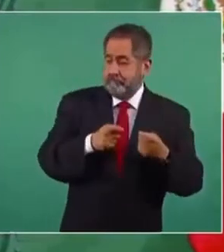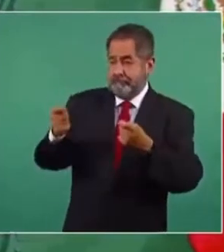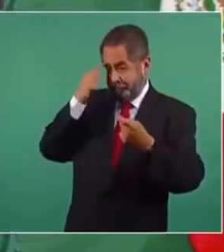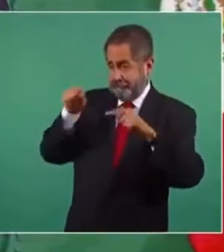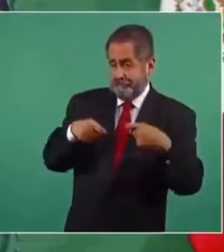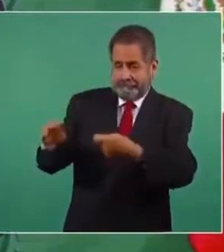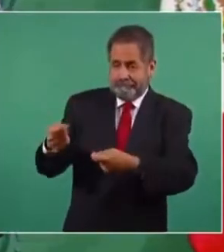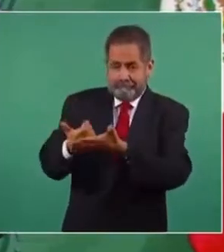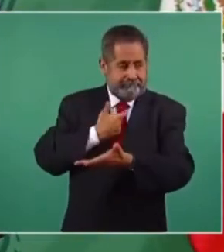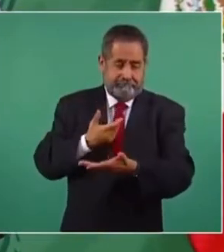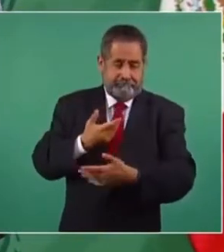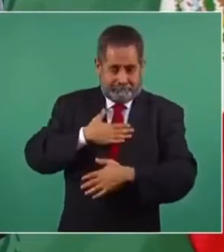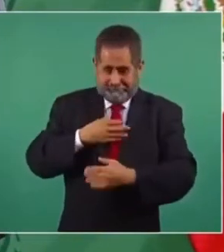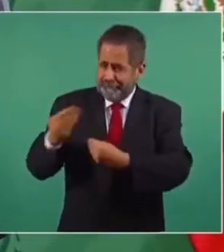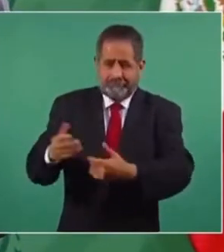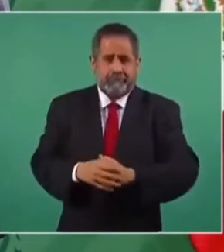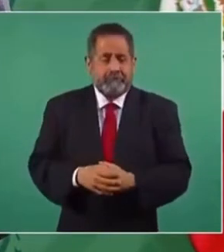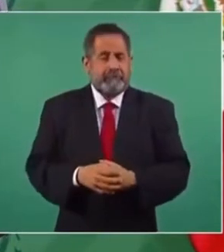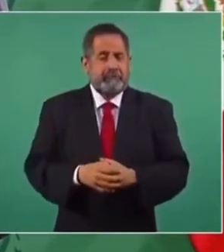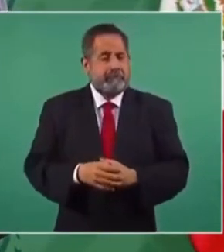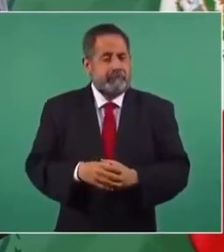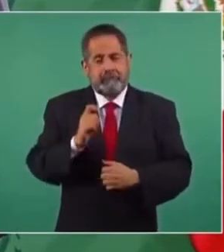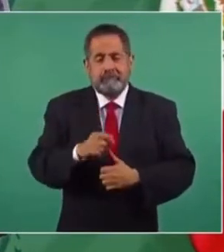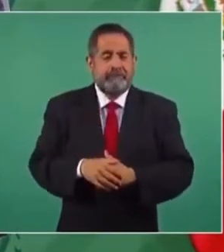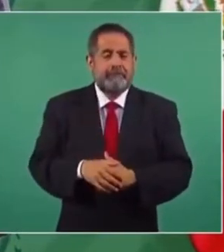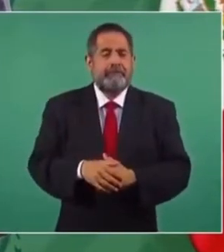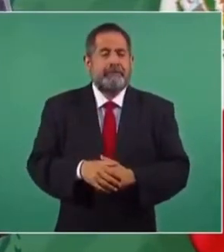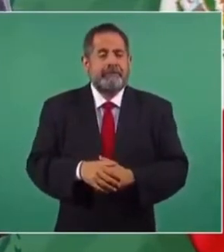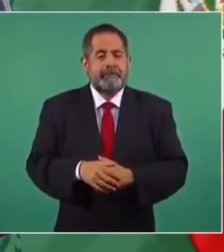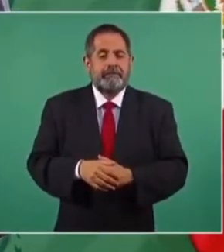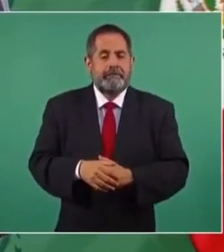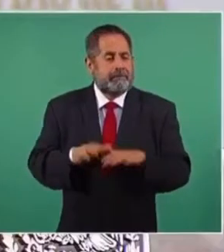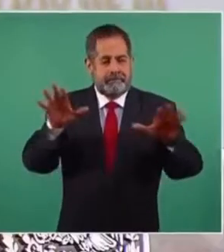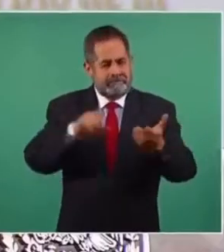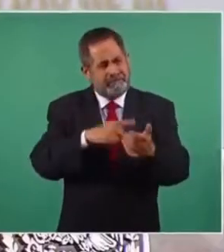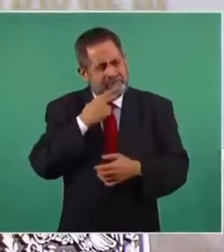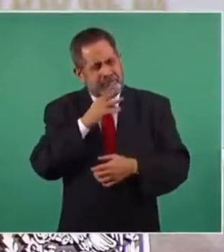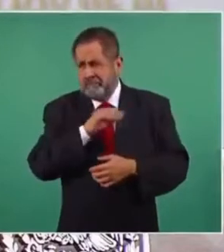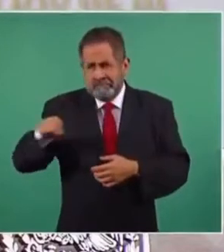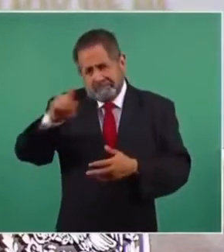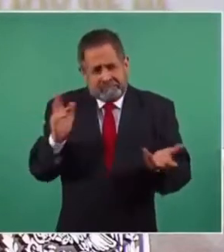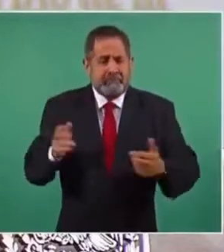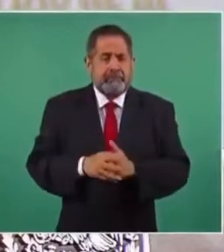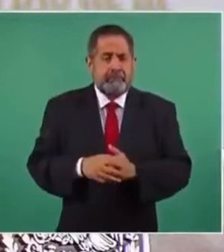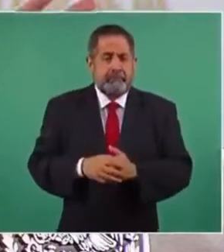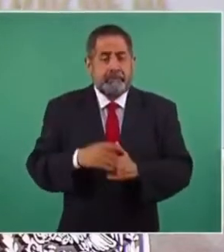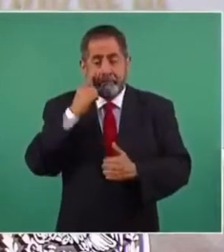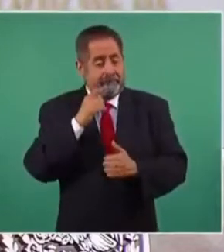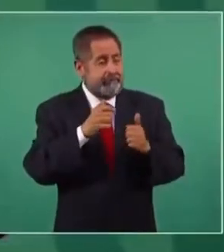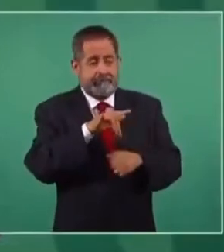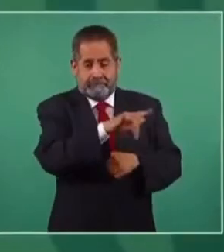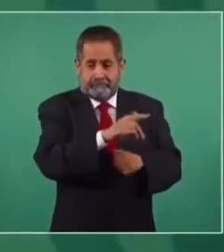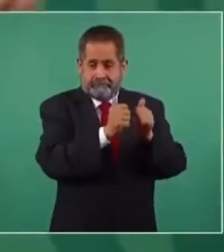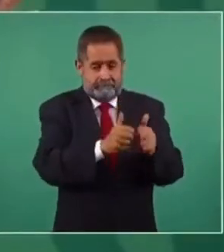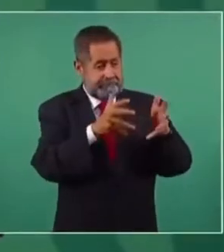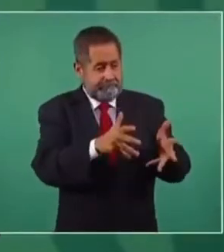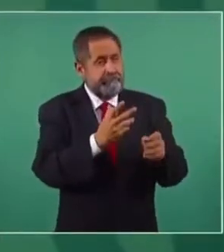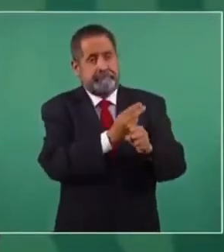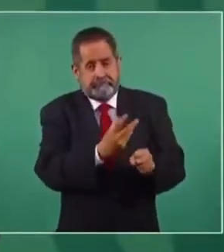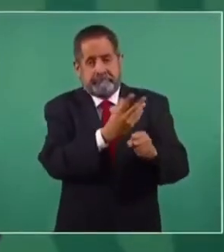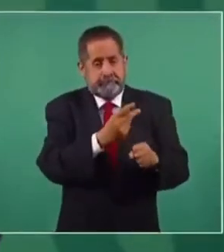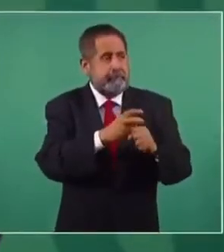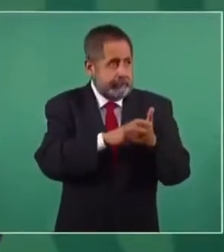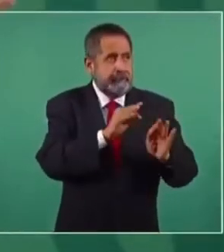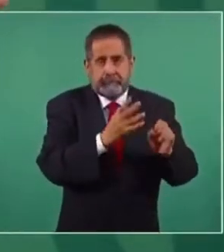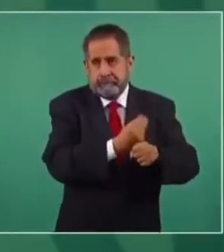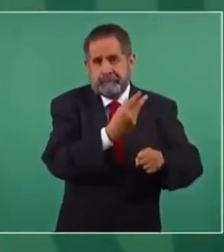entregarlo. Y es un avión que puede ser de mucha utilidad. Aunque lo tengamos parado y se le dé mantenimiento,